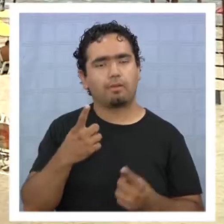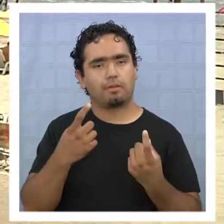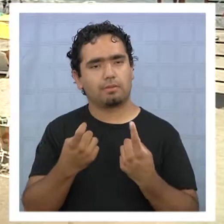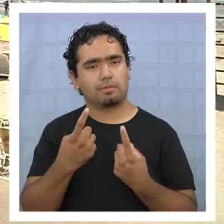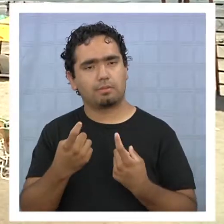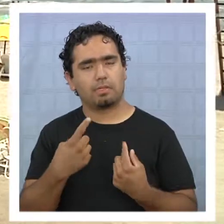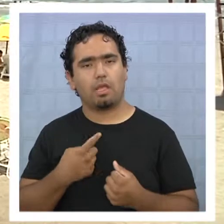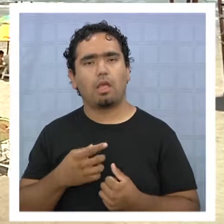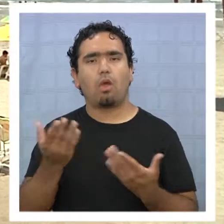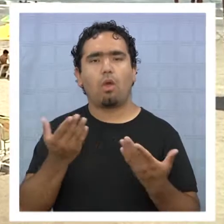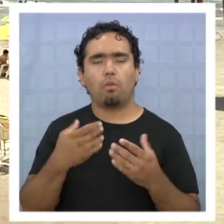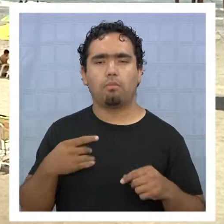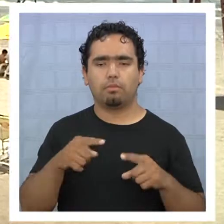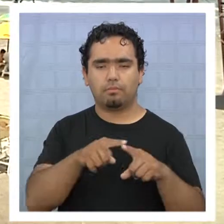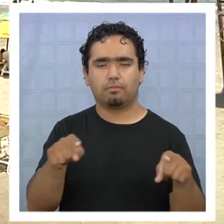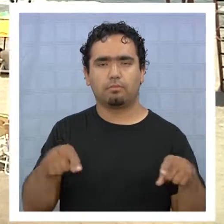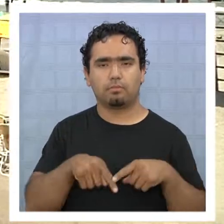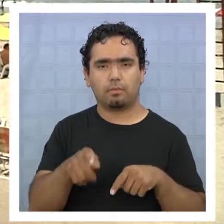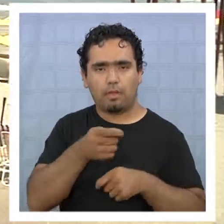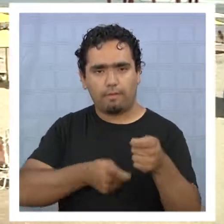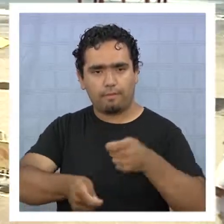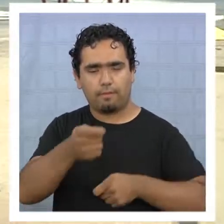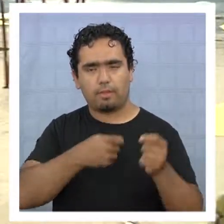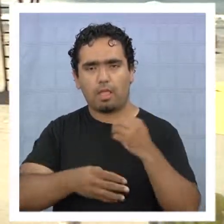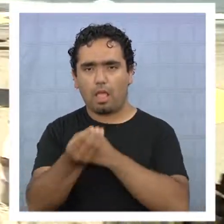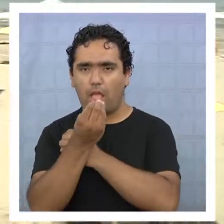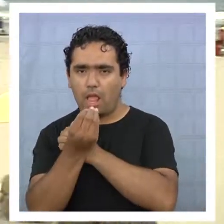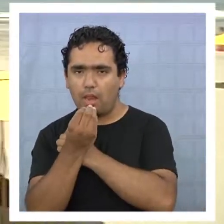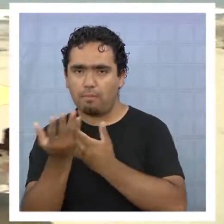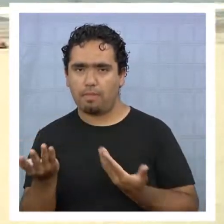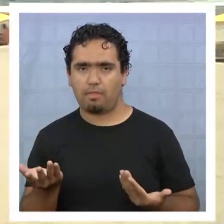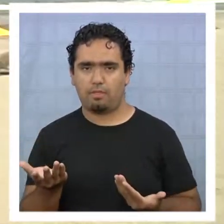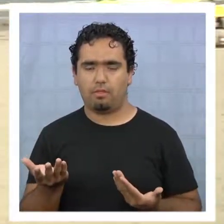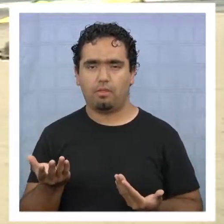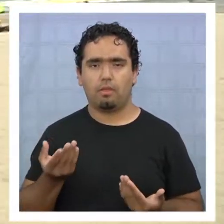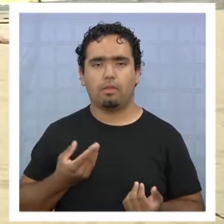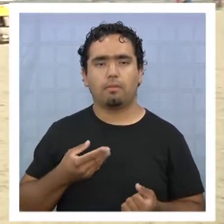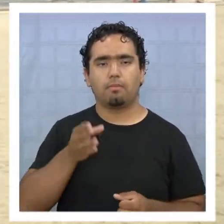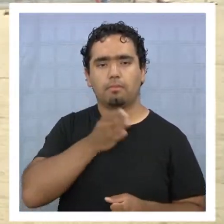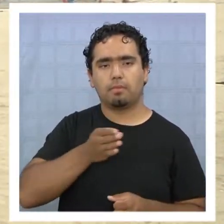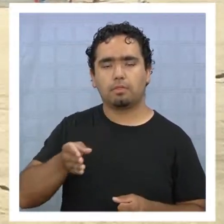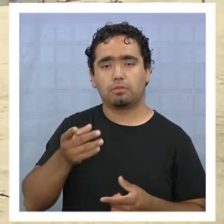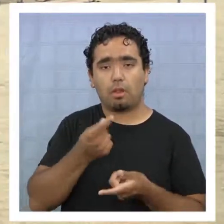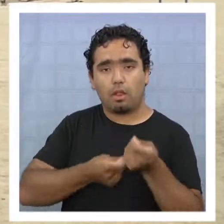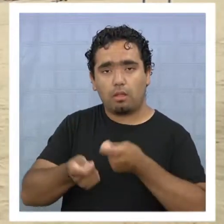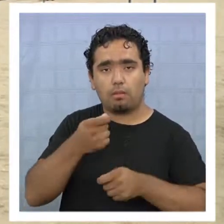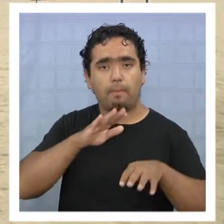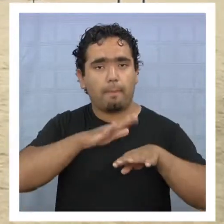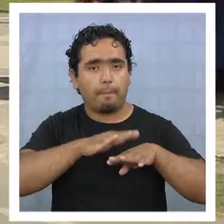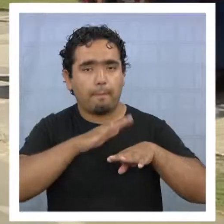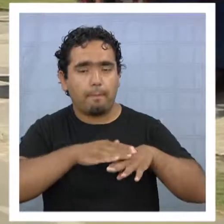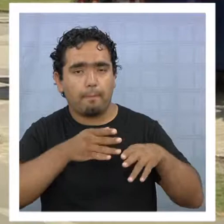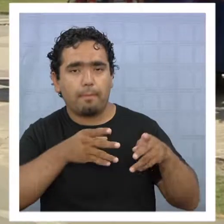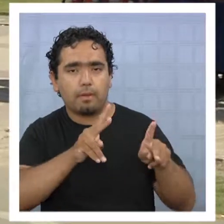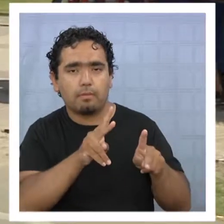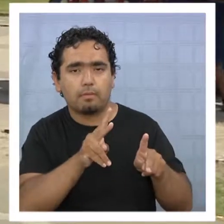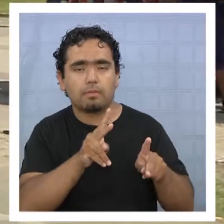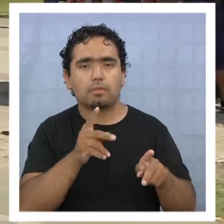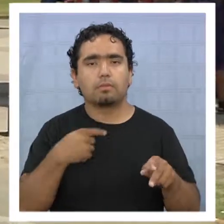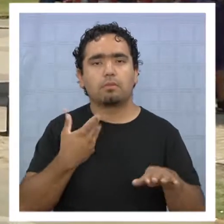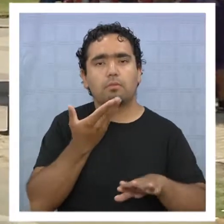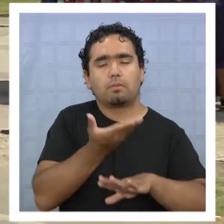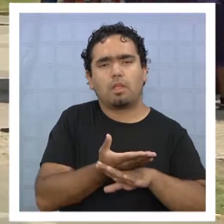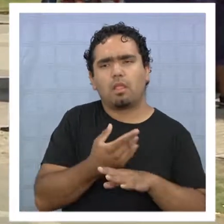no hay determinaciones respecto de instalación de locales de ventas de alimentos. Según los comerciantes, se han solicitado